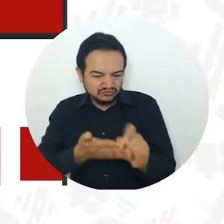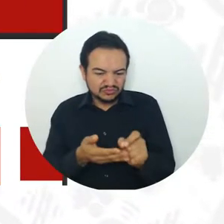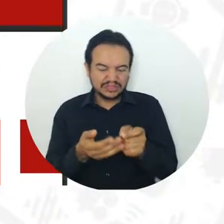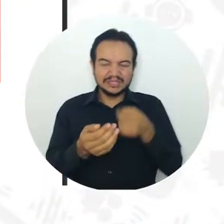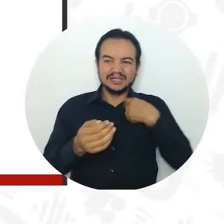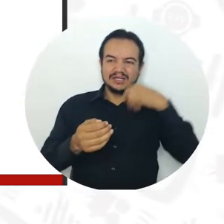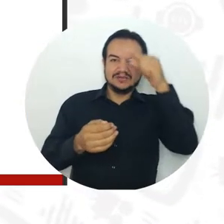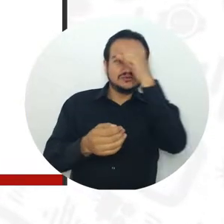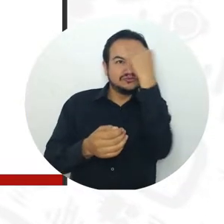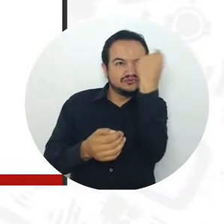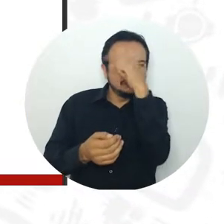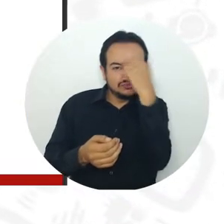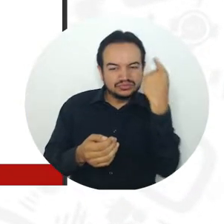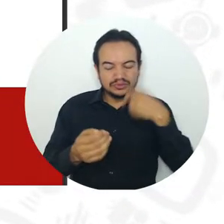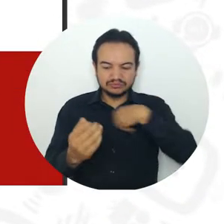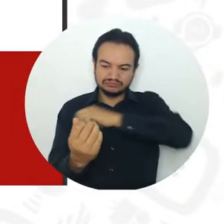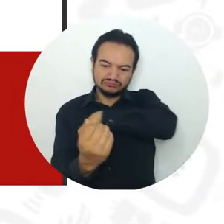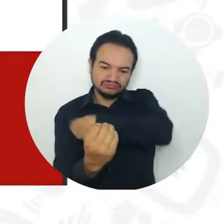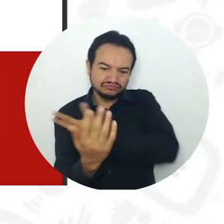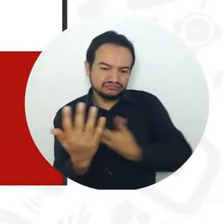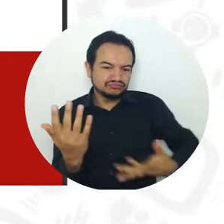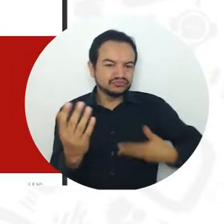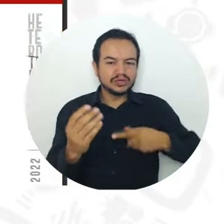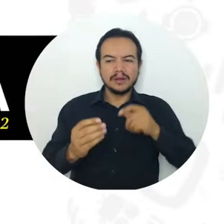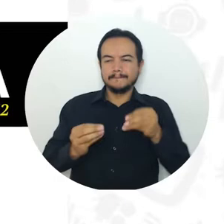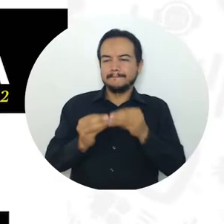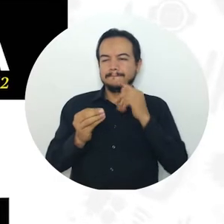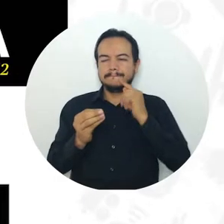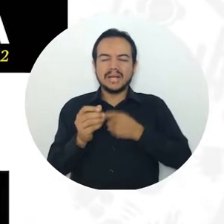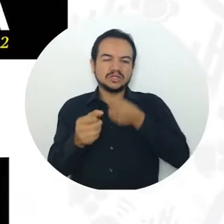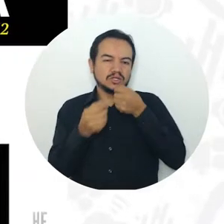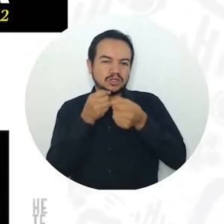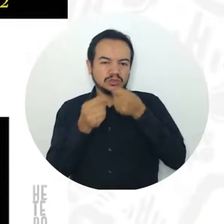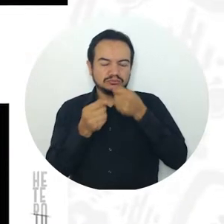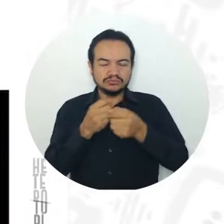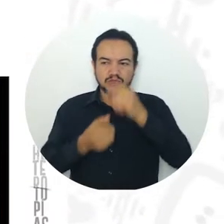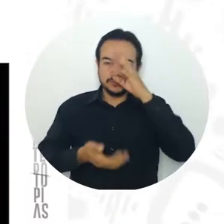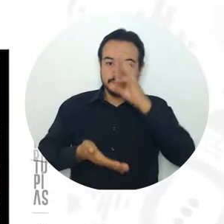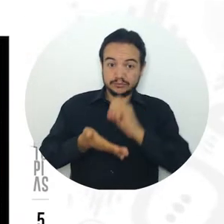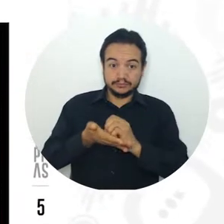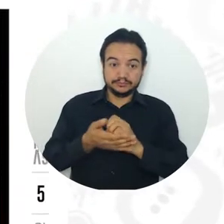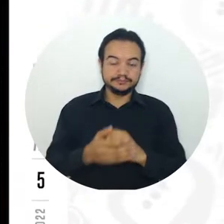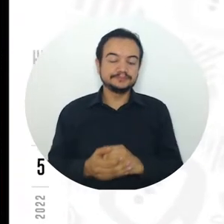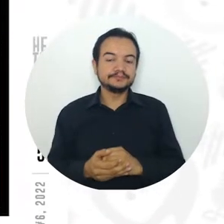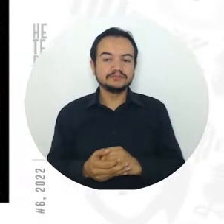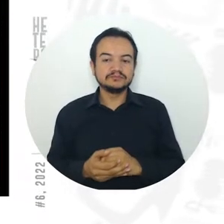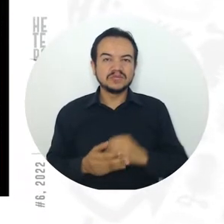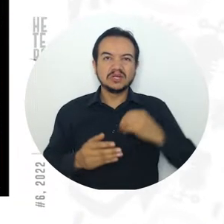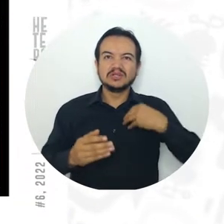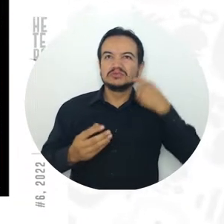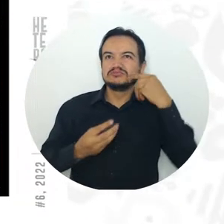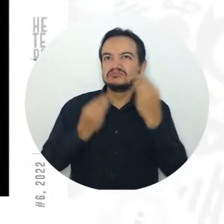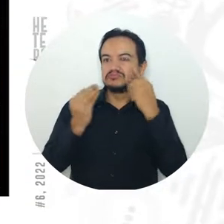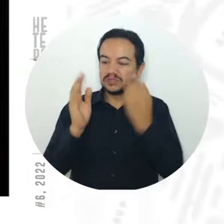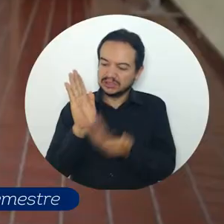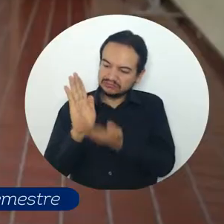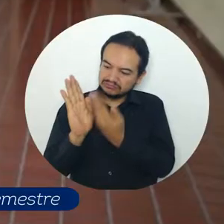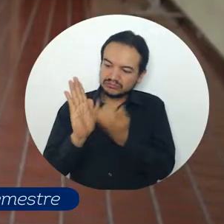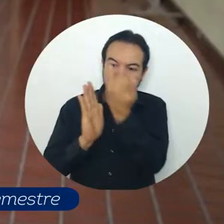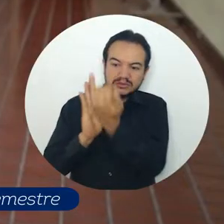crónicas, ensayos, poemas y columnas de opinión. Decidí pues hacer una ilustración, jugar un poco con